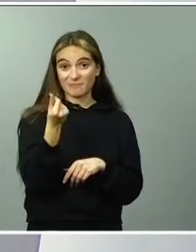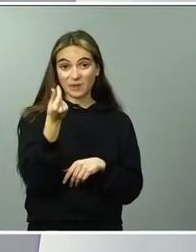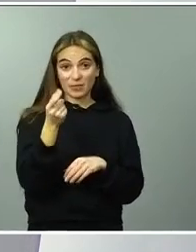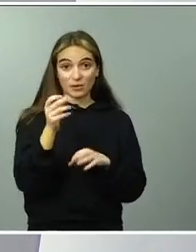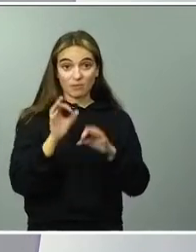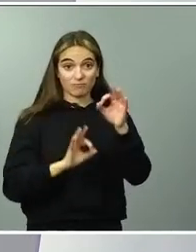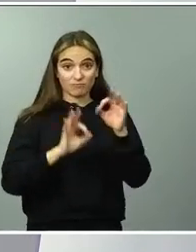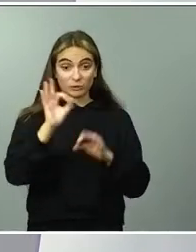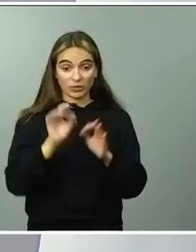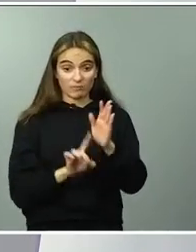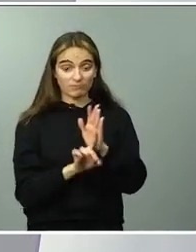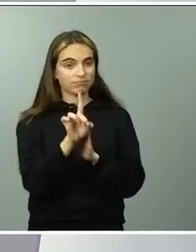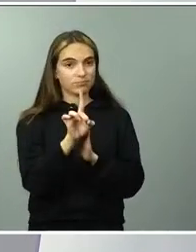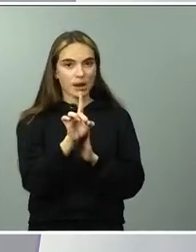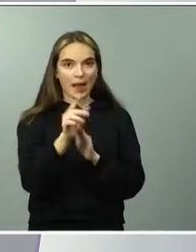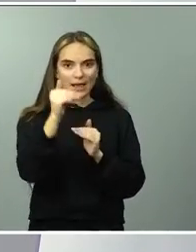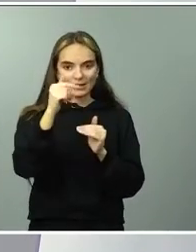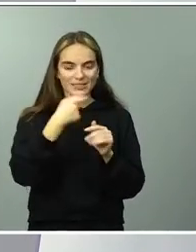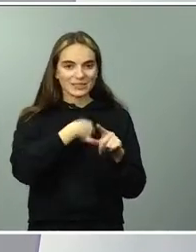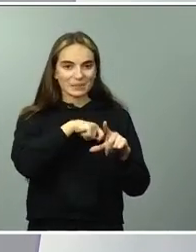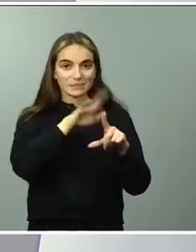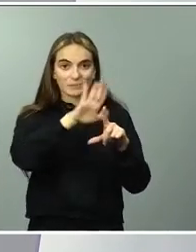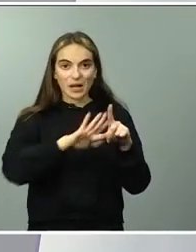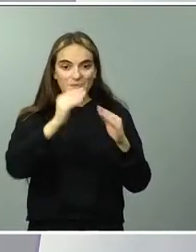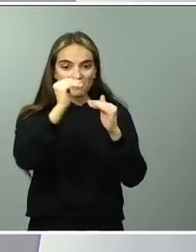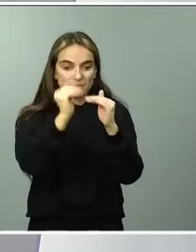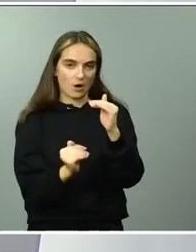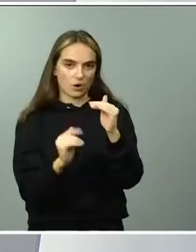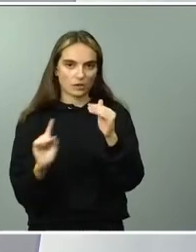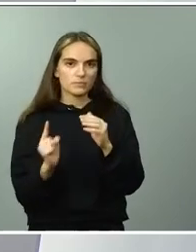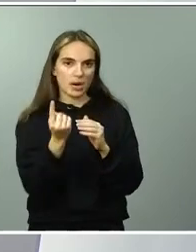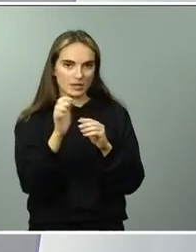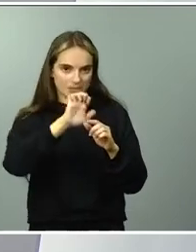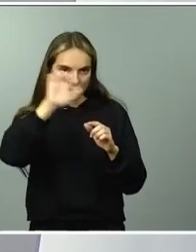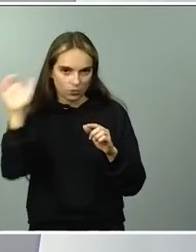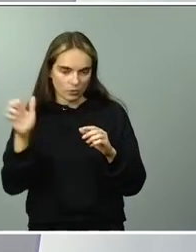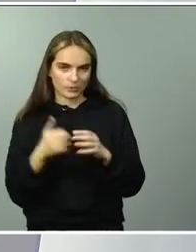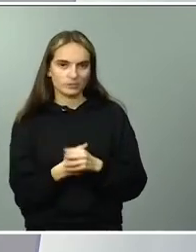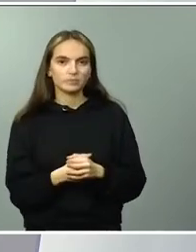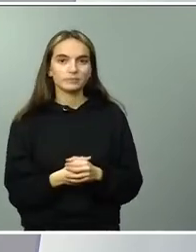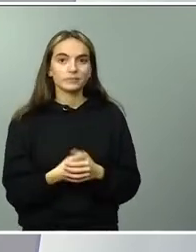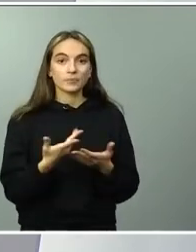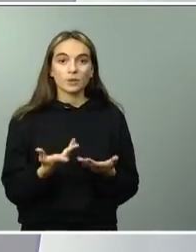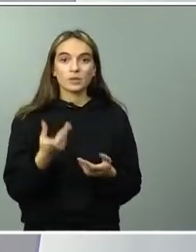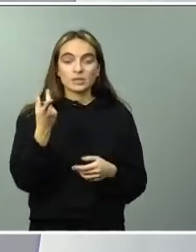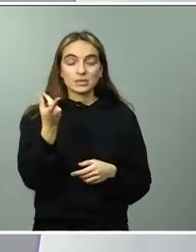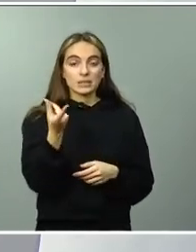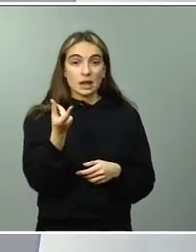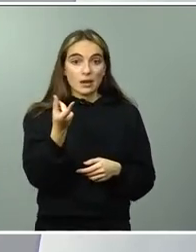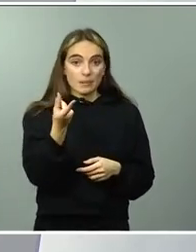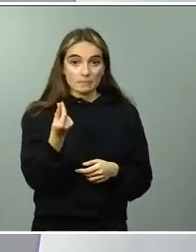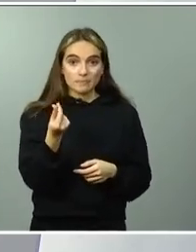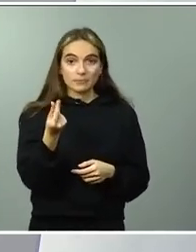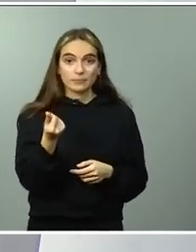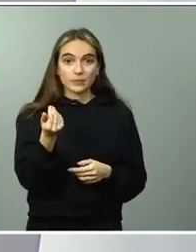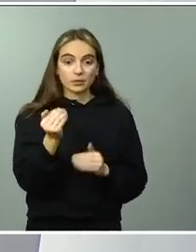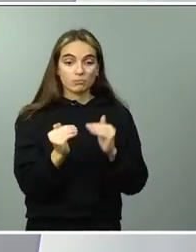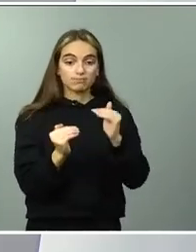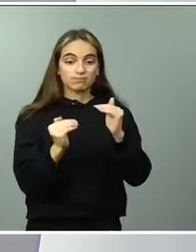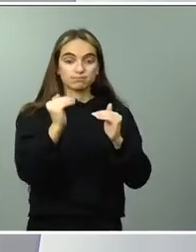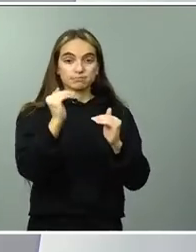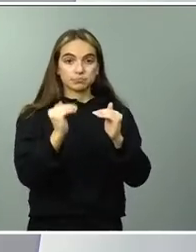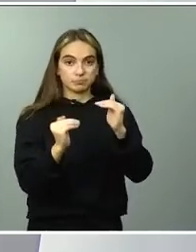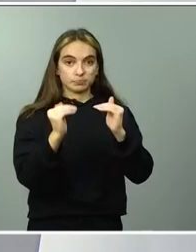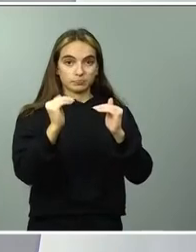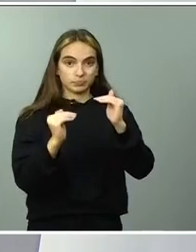el alza de los precios en todos los bienes y productos y consumos se pueda ir estabilizando y vuelva a